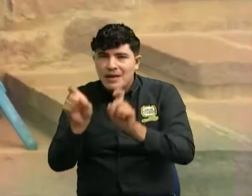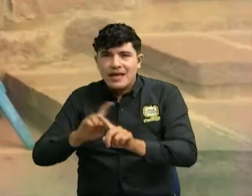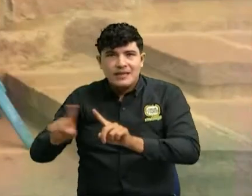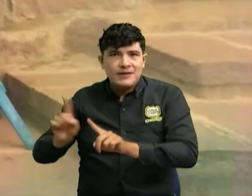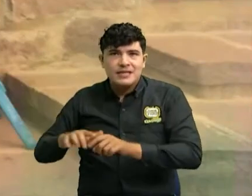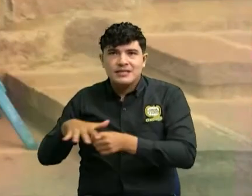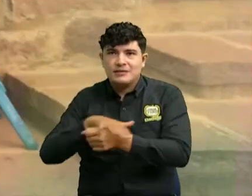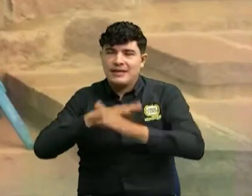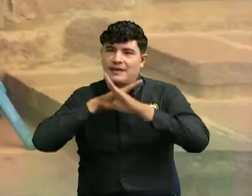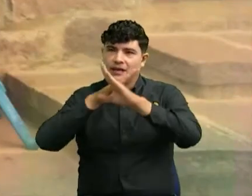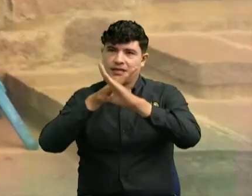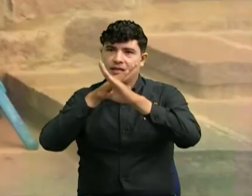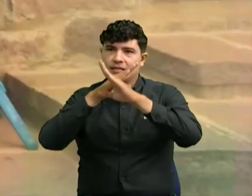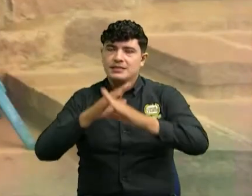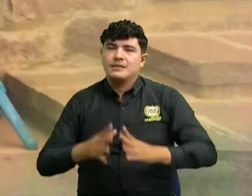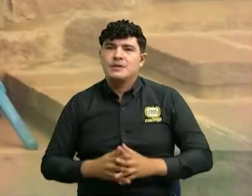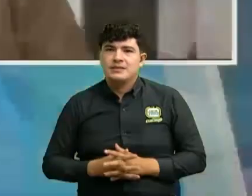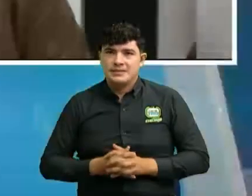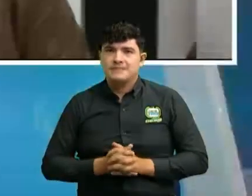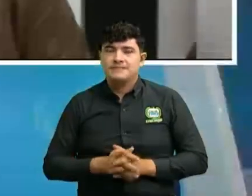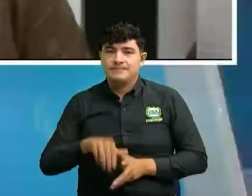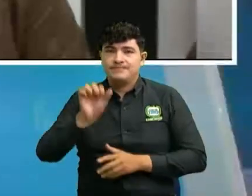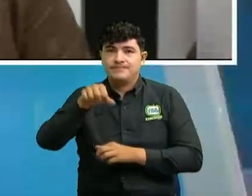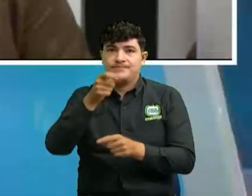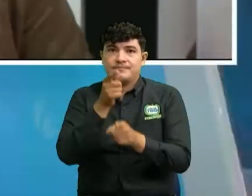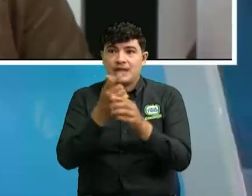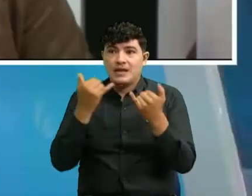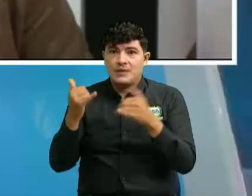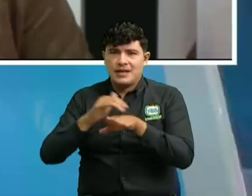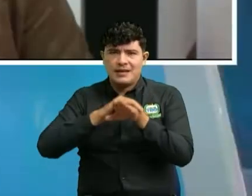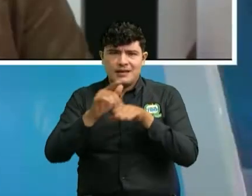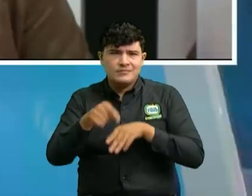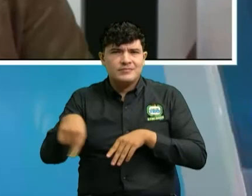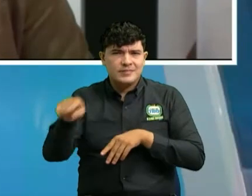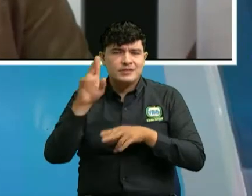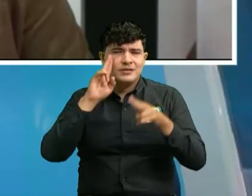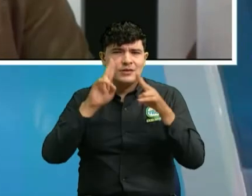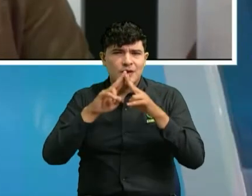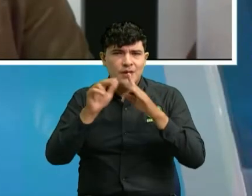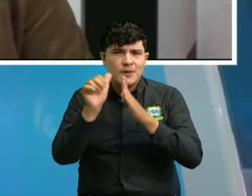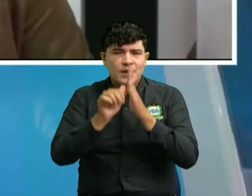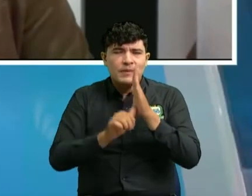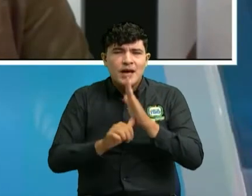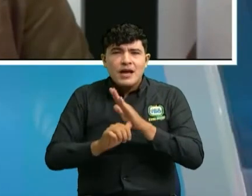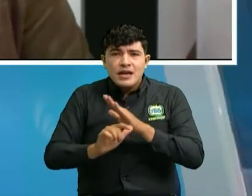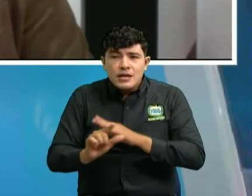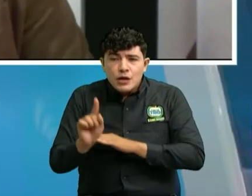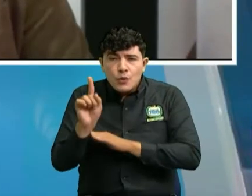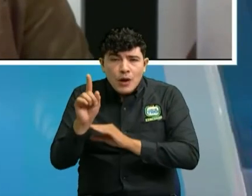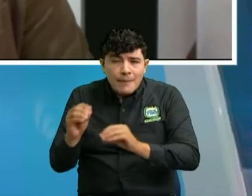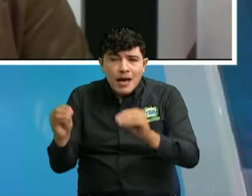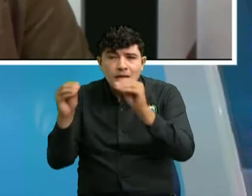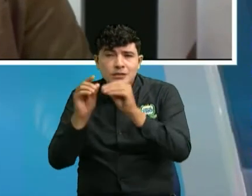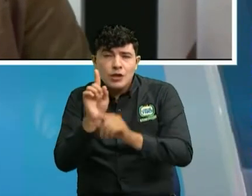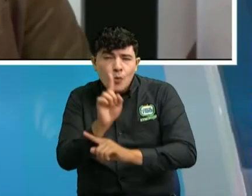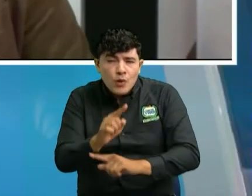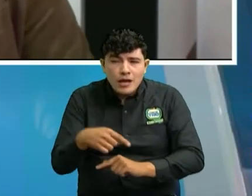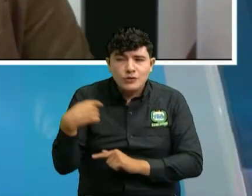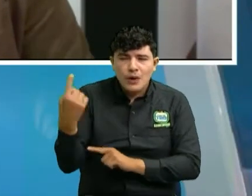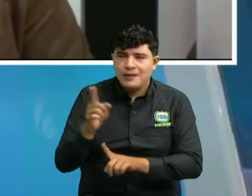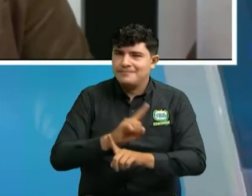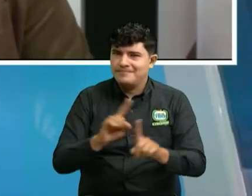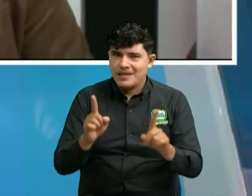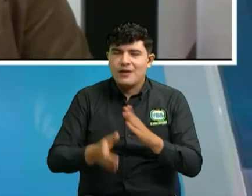estafas nos invitamos a continuar con el documental ni una más ni una sola y con la programación especial